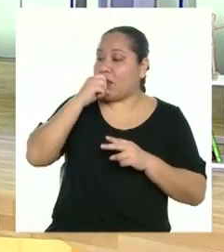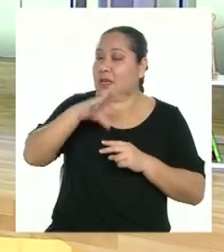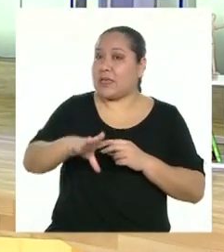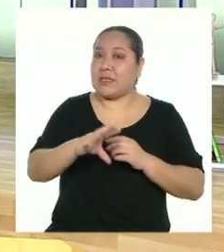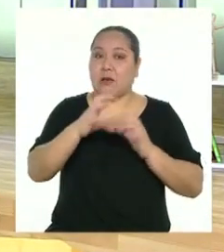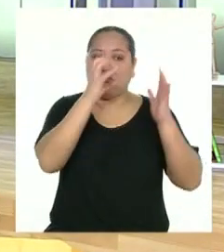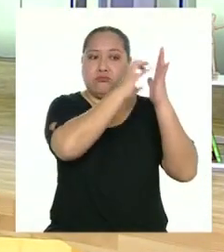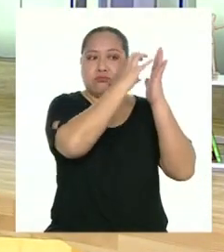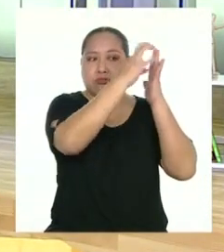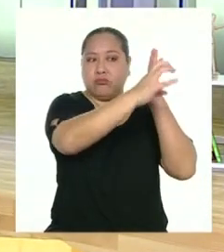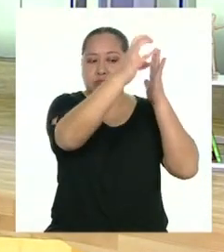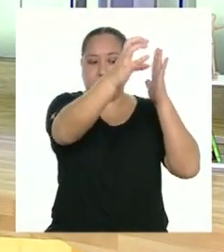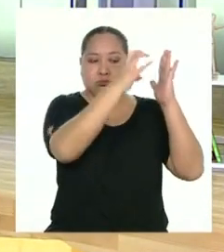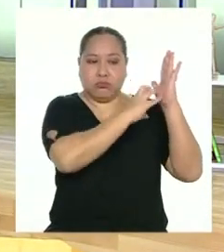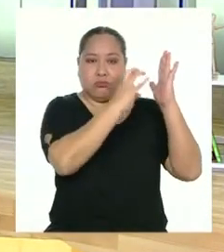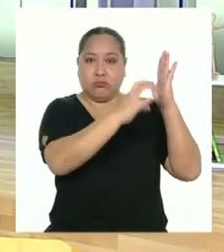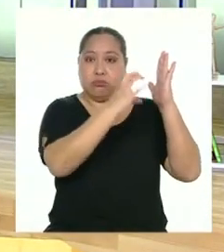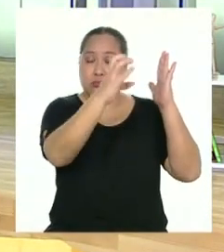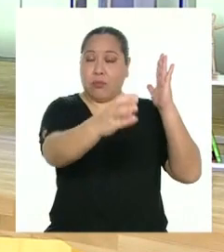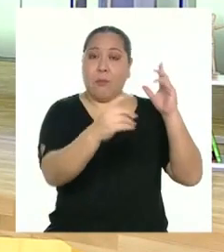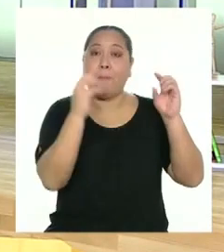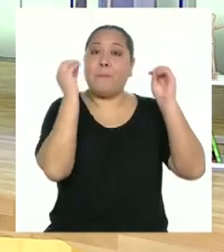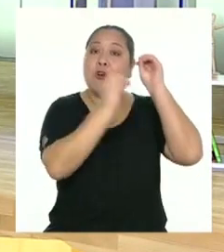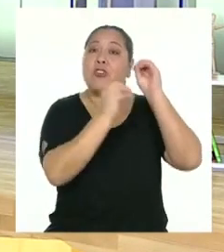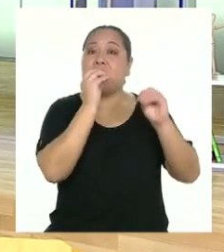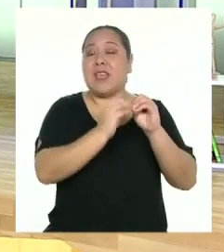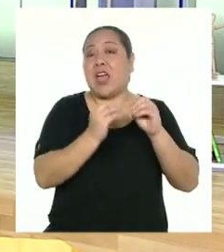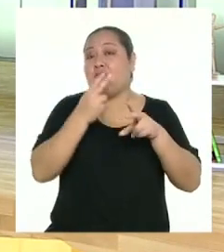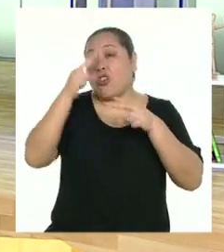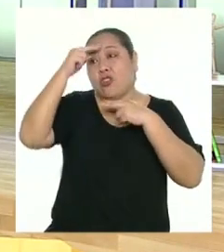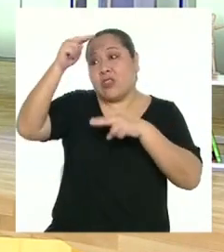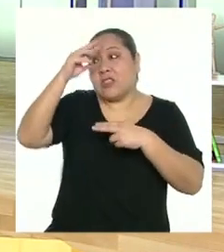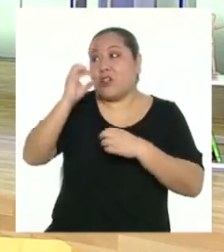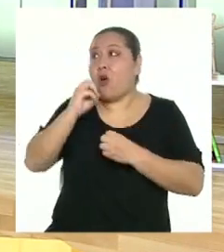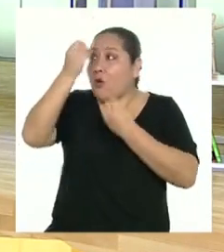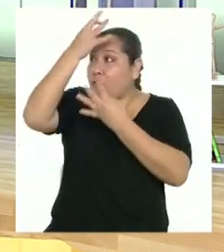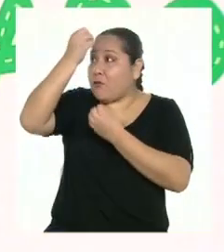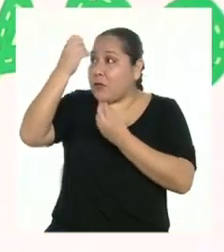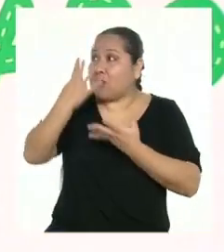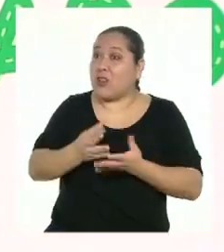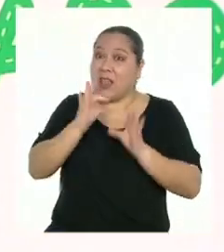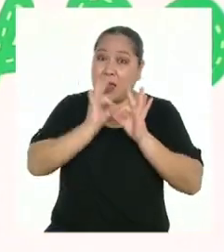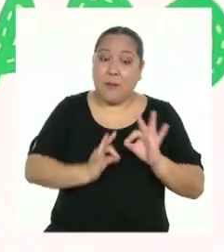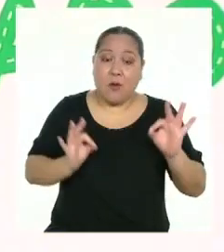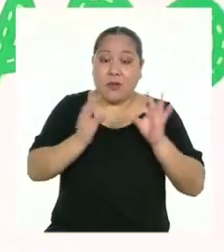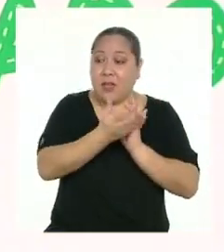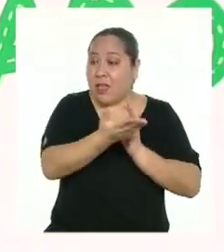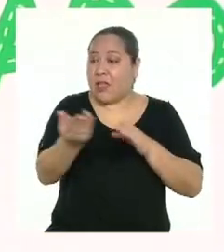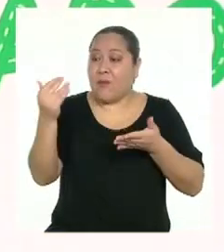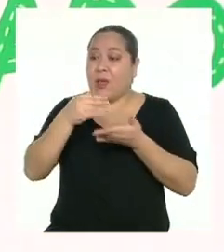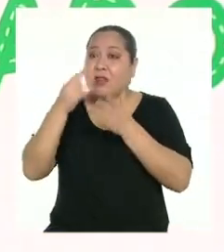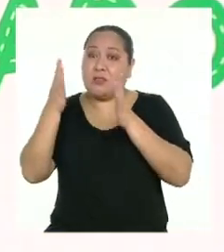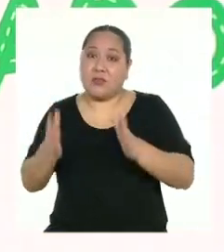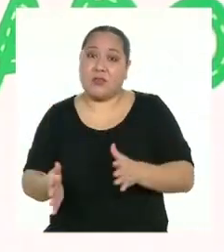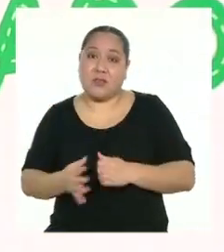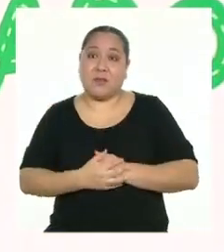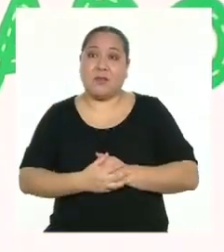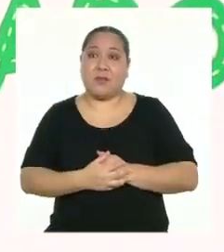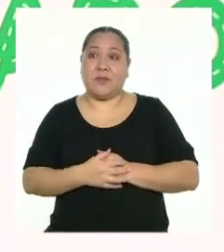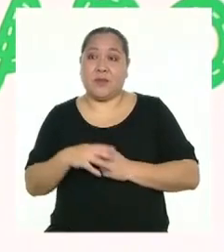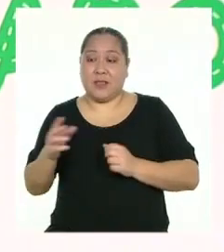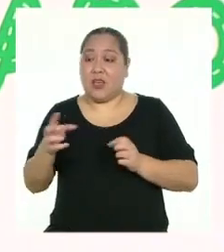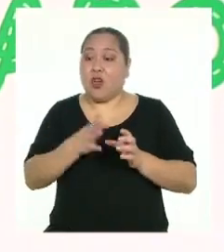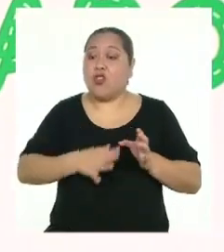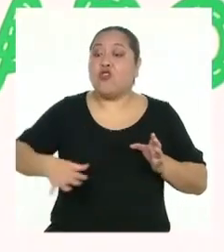publicación que compartía noticias o información útil para las y los estudiantes. Además, como lo armábamos de manera